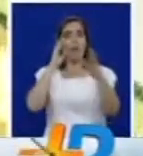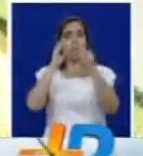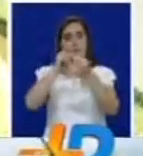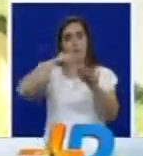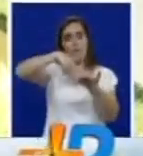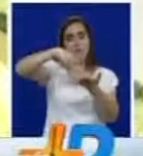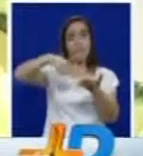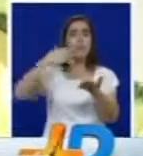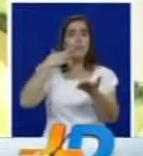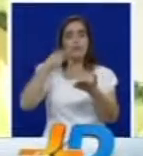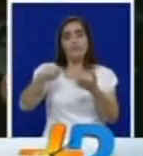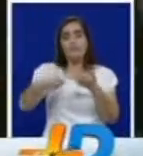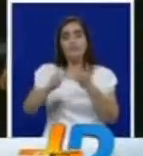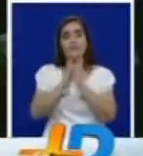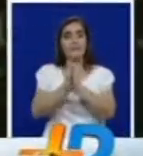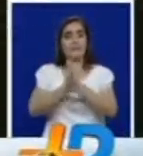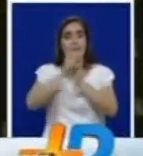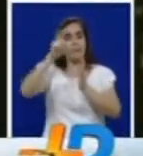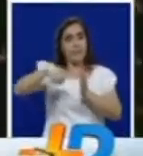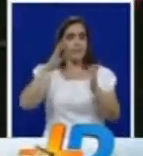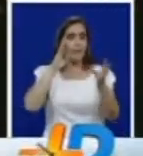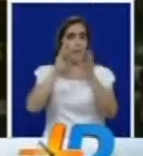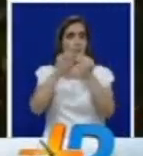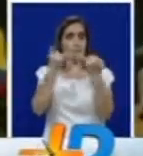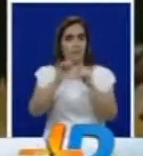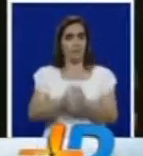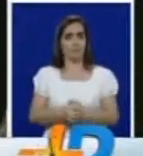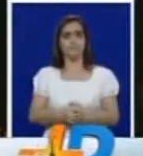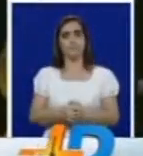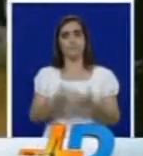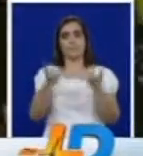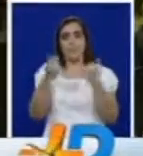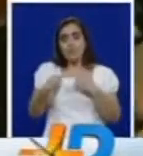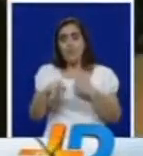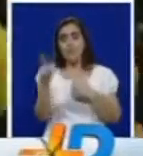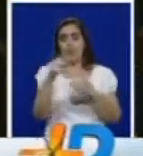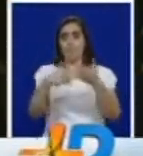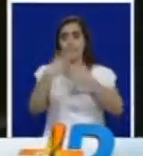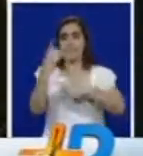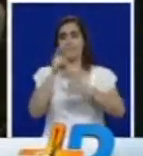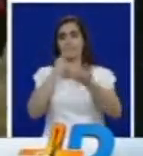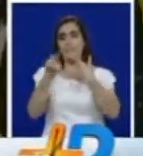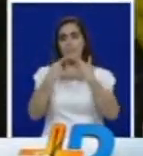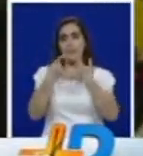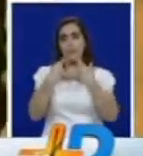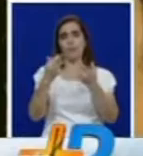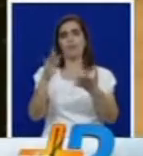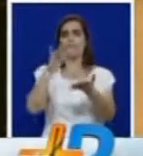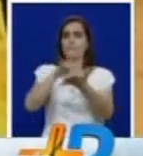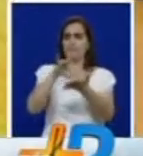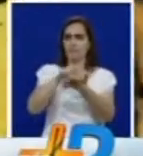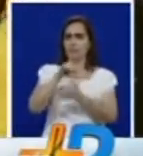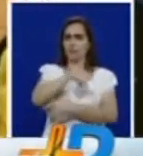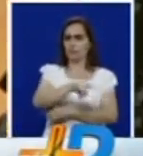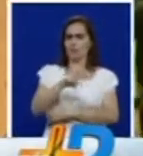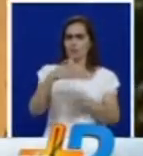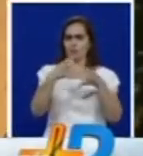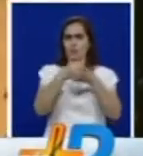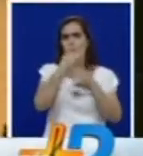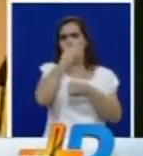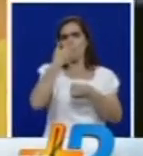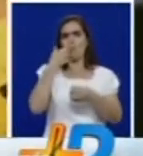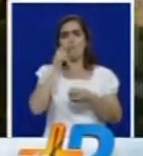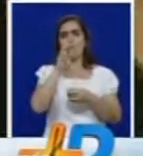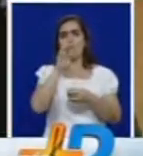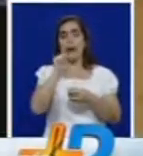firmado el fin de este año. En la reanudación de las negociaciones se retomará el punto de participación política de la guerrilla de las FARC. A pesar de